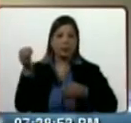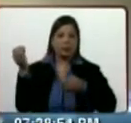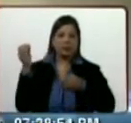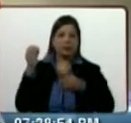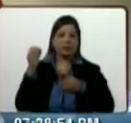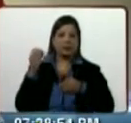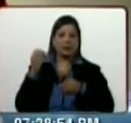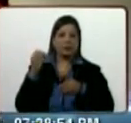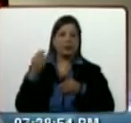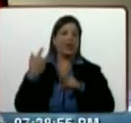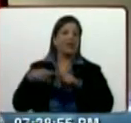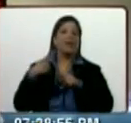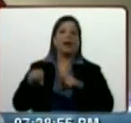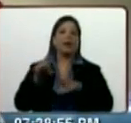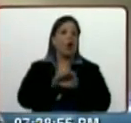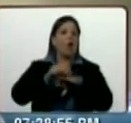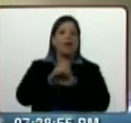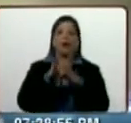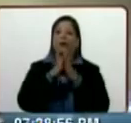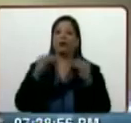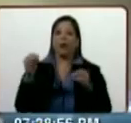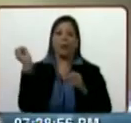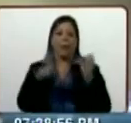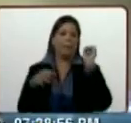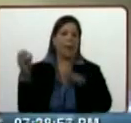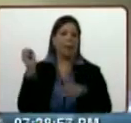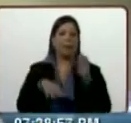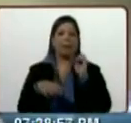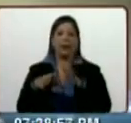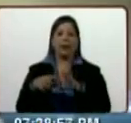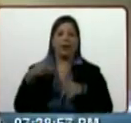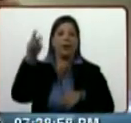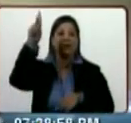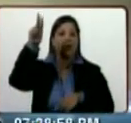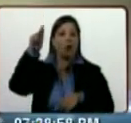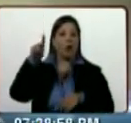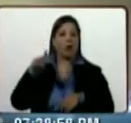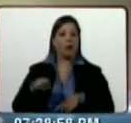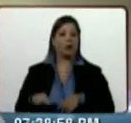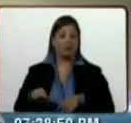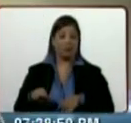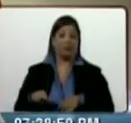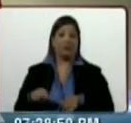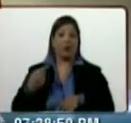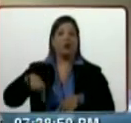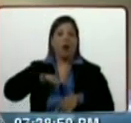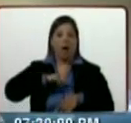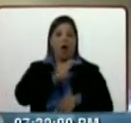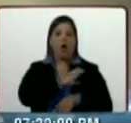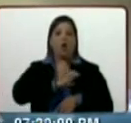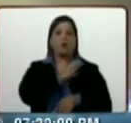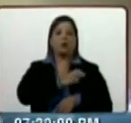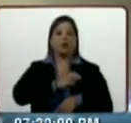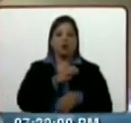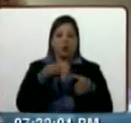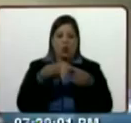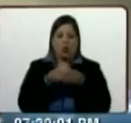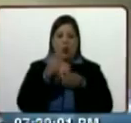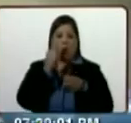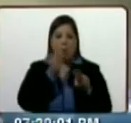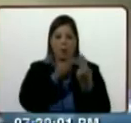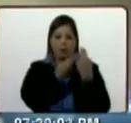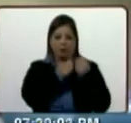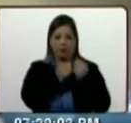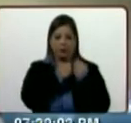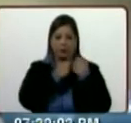páginas del gobierno bolivariano se dan prácticamente a diario. Nosotros tenemos una comisión de camaradas que están al